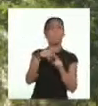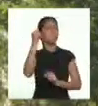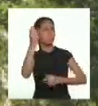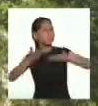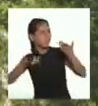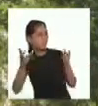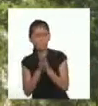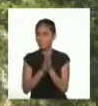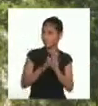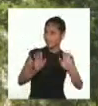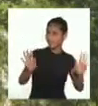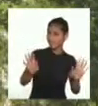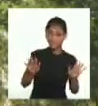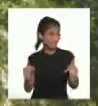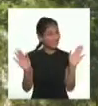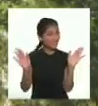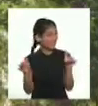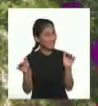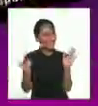cuenta lo siguiente!